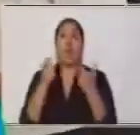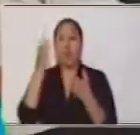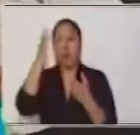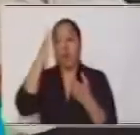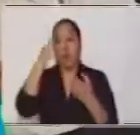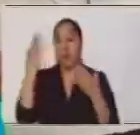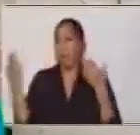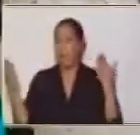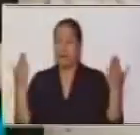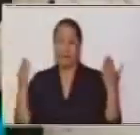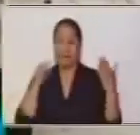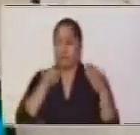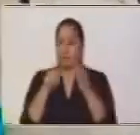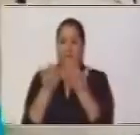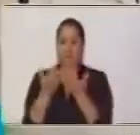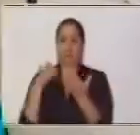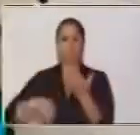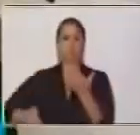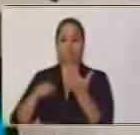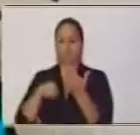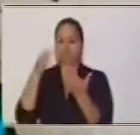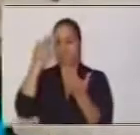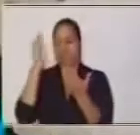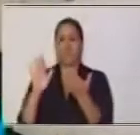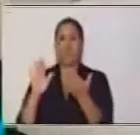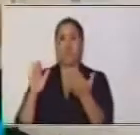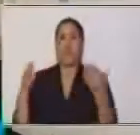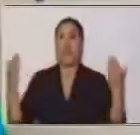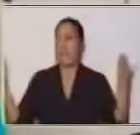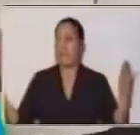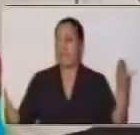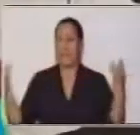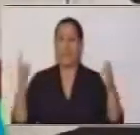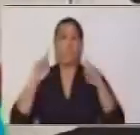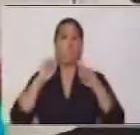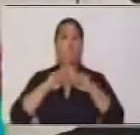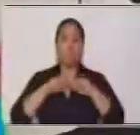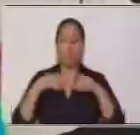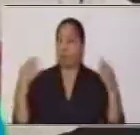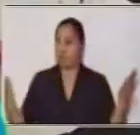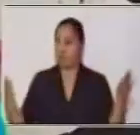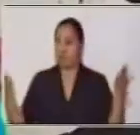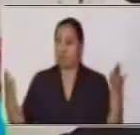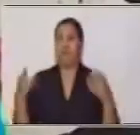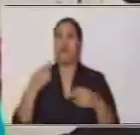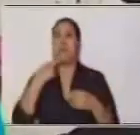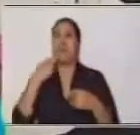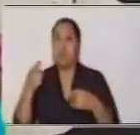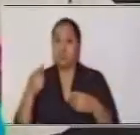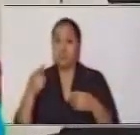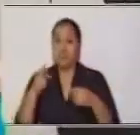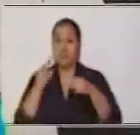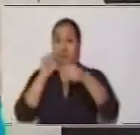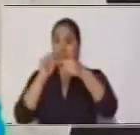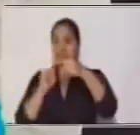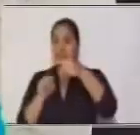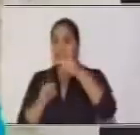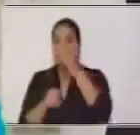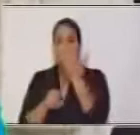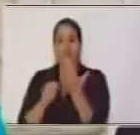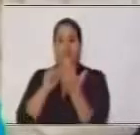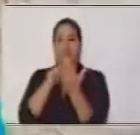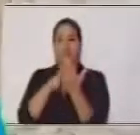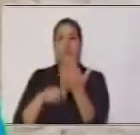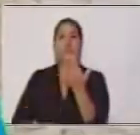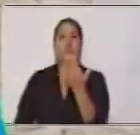es un medio, voy a multiplicar los dos extremos, y el resultado lo divido dentro del otro medio. ¿Sí? La cuestión